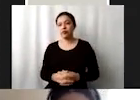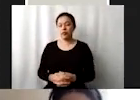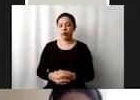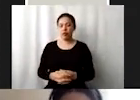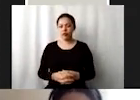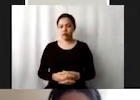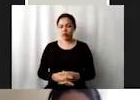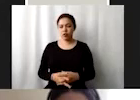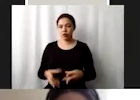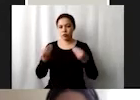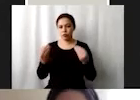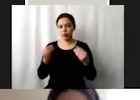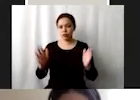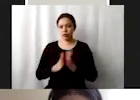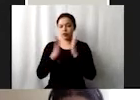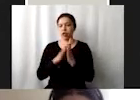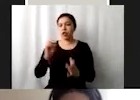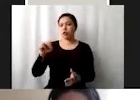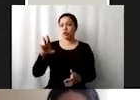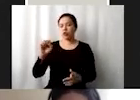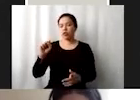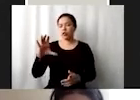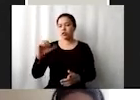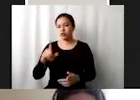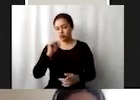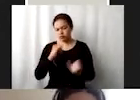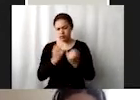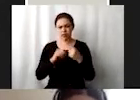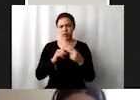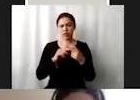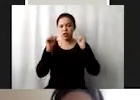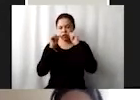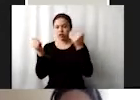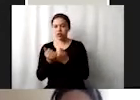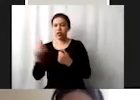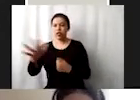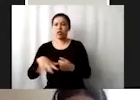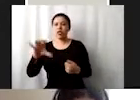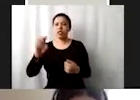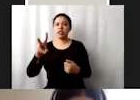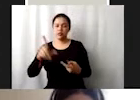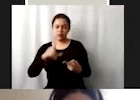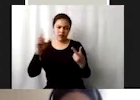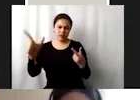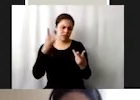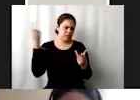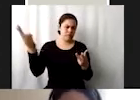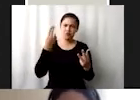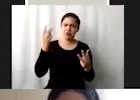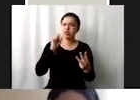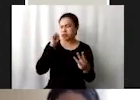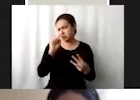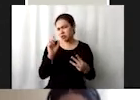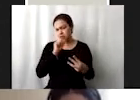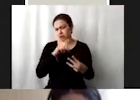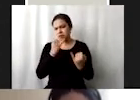participación tanto de la UNESCO como de organizaciones de la sociedad civil, universidades que sí o sí querían ver reflejada